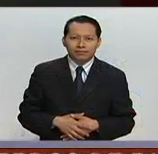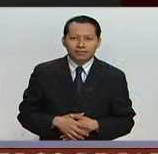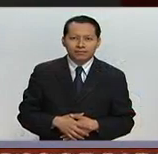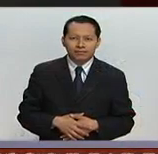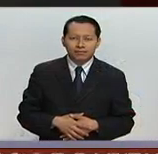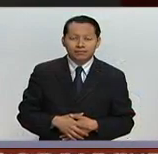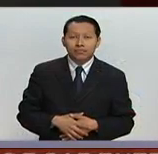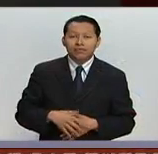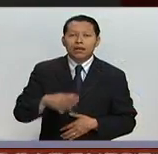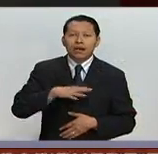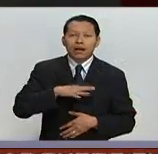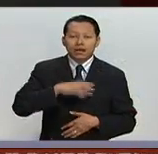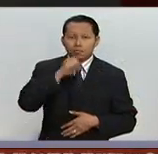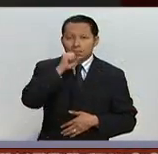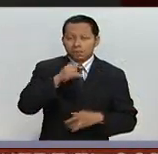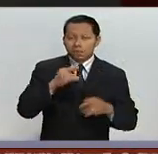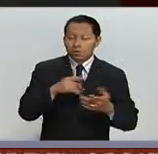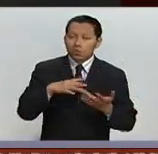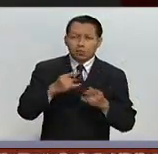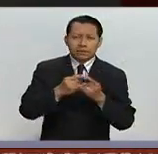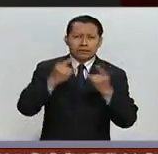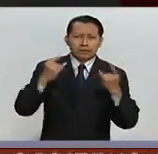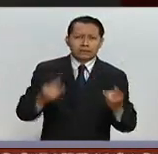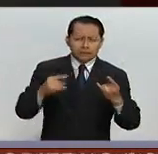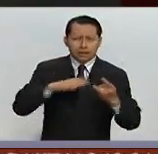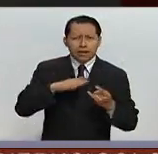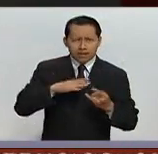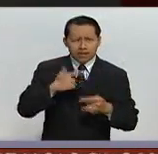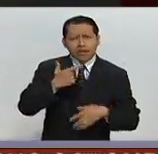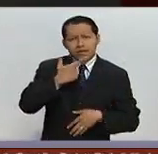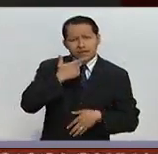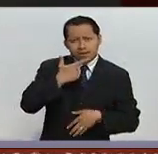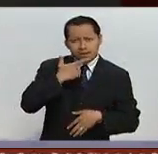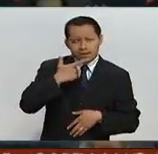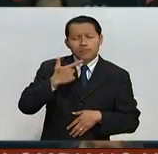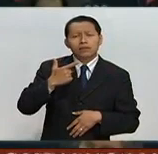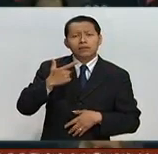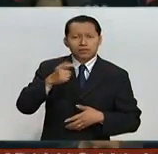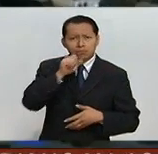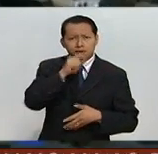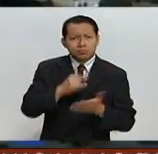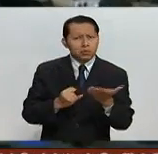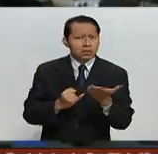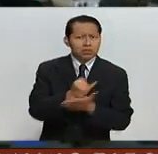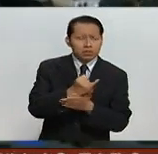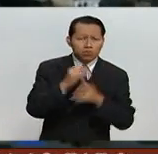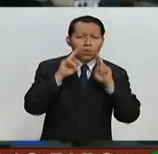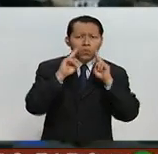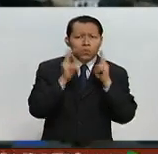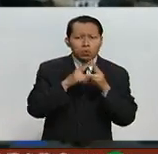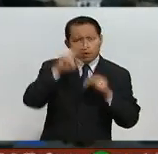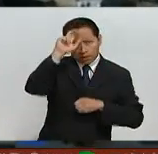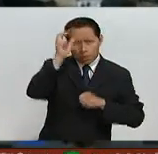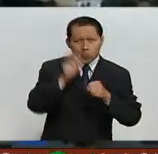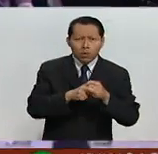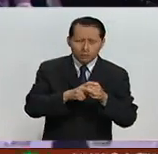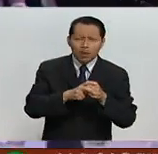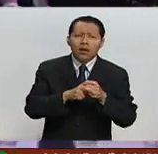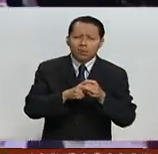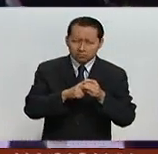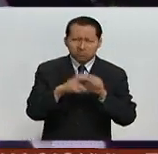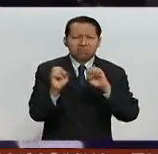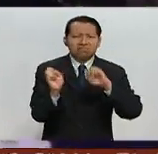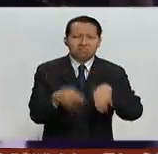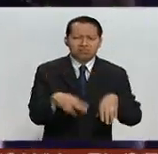En histórica jornada y a través de un referendo, los británicos decidieron finalmente abandonar la Unión Europea. Los